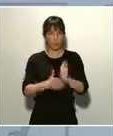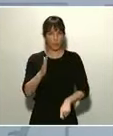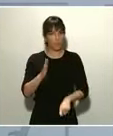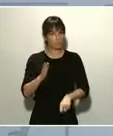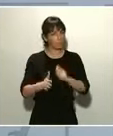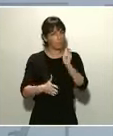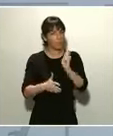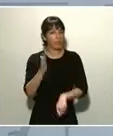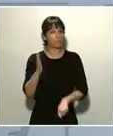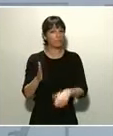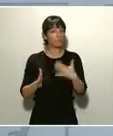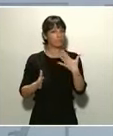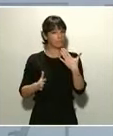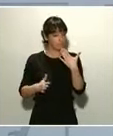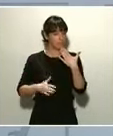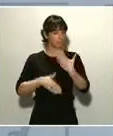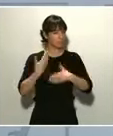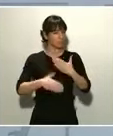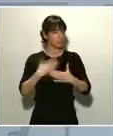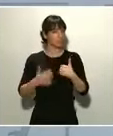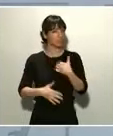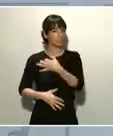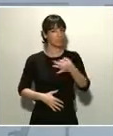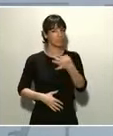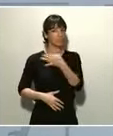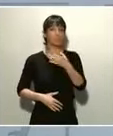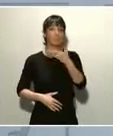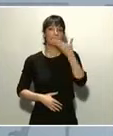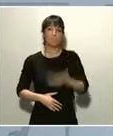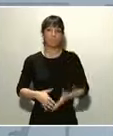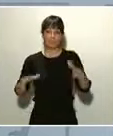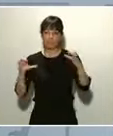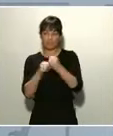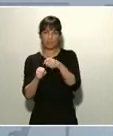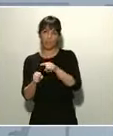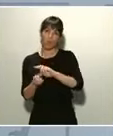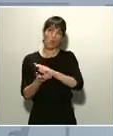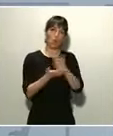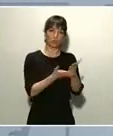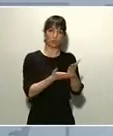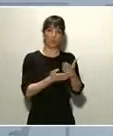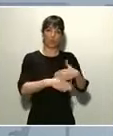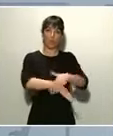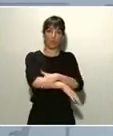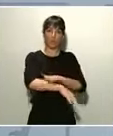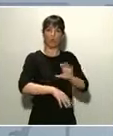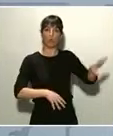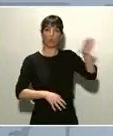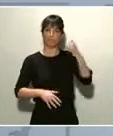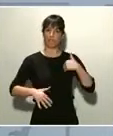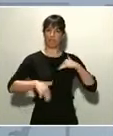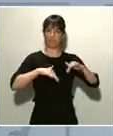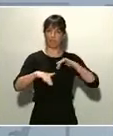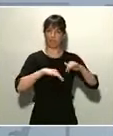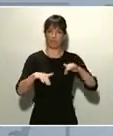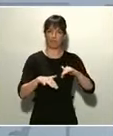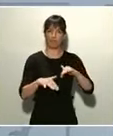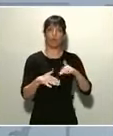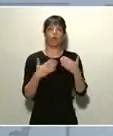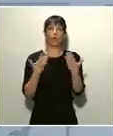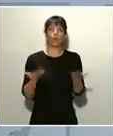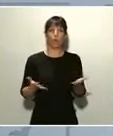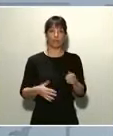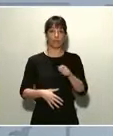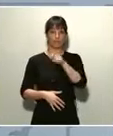combinarlo con la otra parte que el gobierno de España y las comunidades autónomas ya estamos haciendo, que es extender al mayor número de la población posible